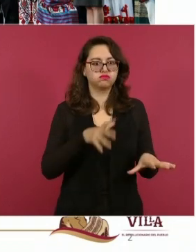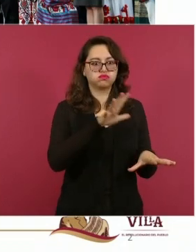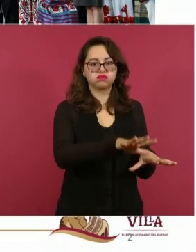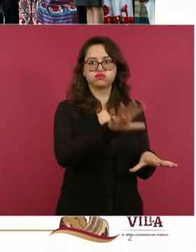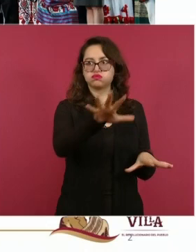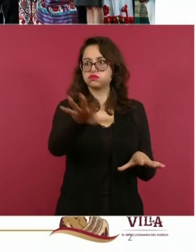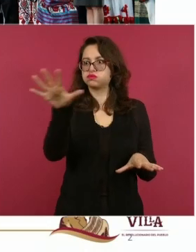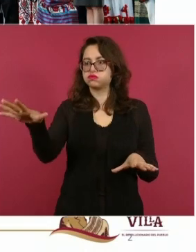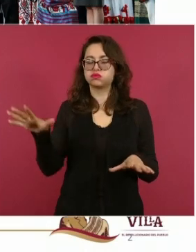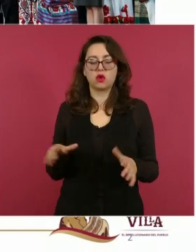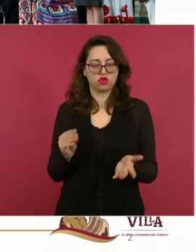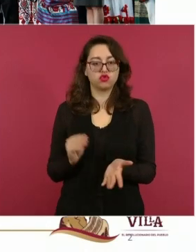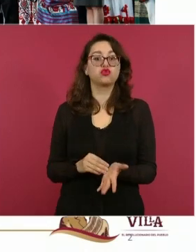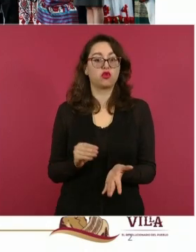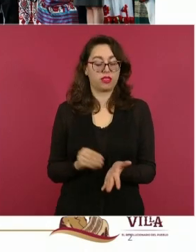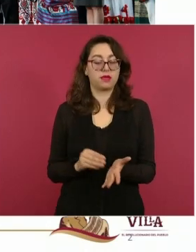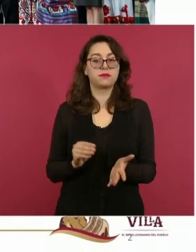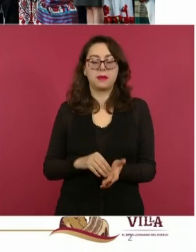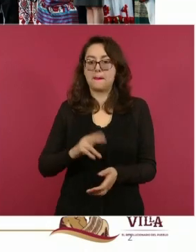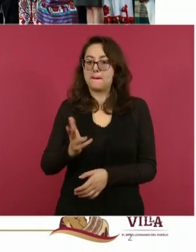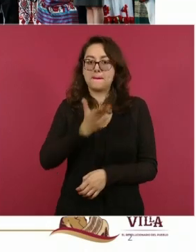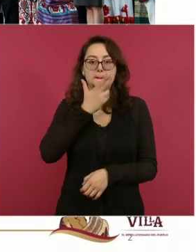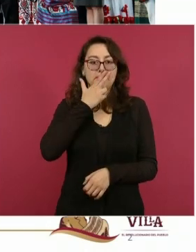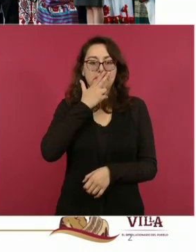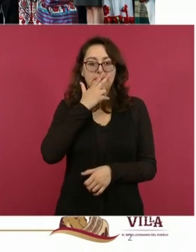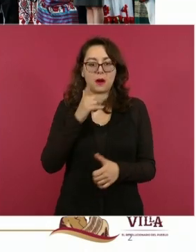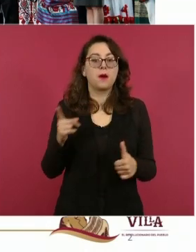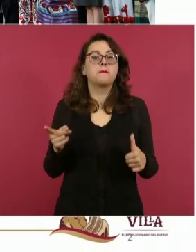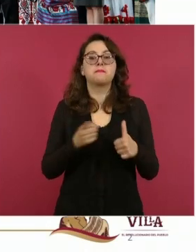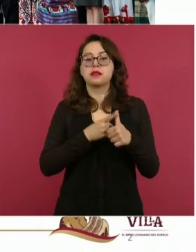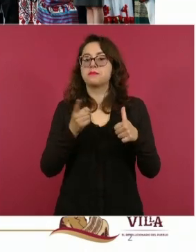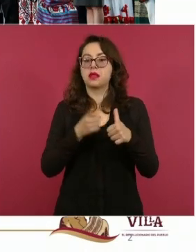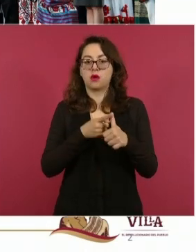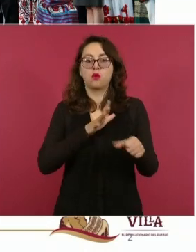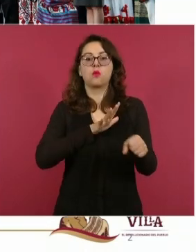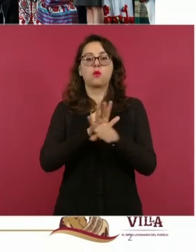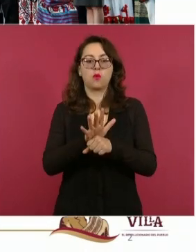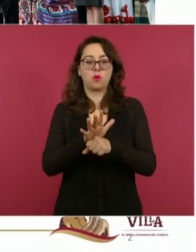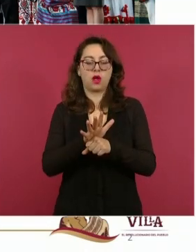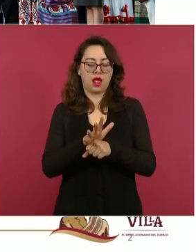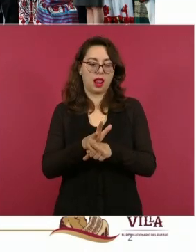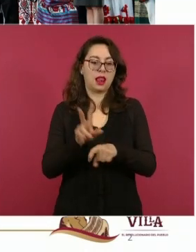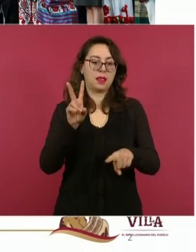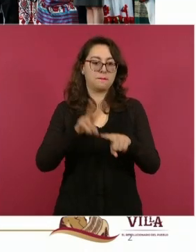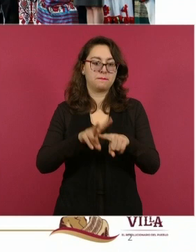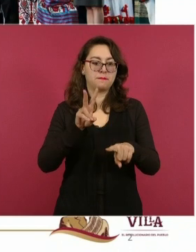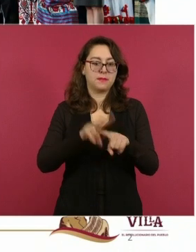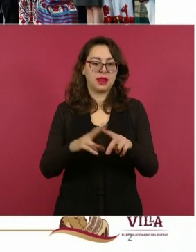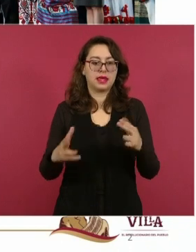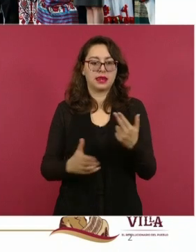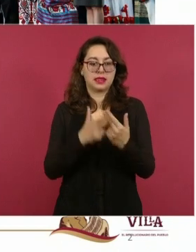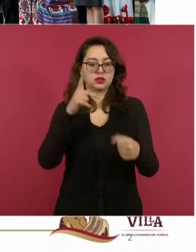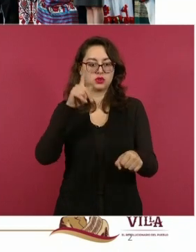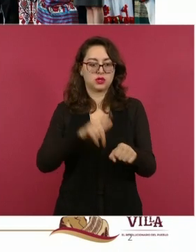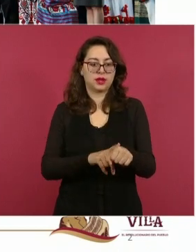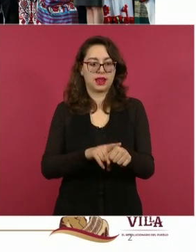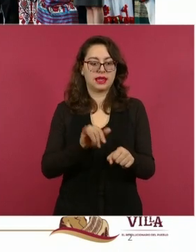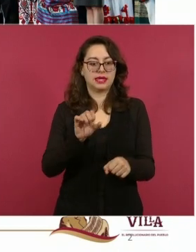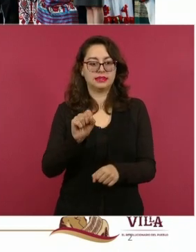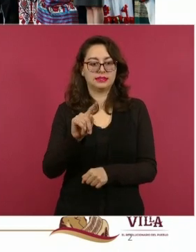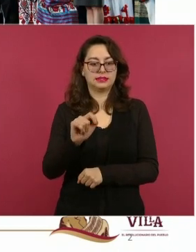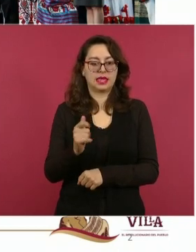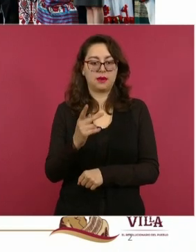existen. Además, el inicial de esta política fue el Parque Nacional Iztapopo. Y ahora